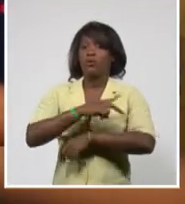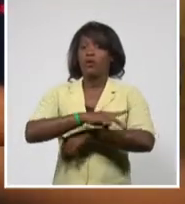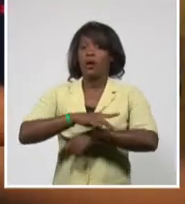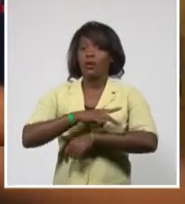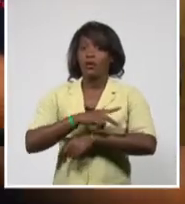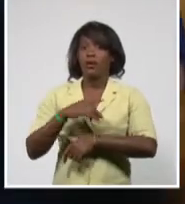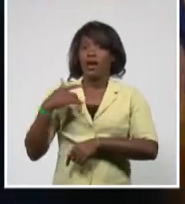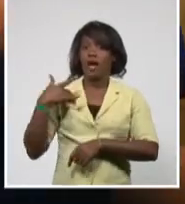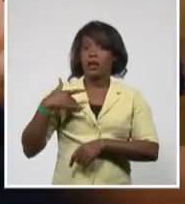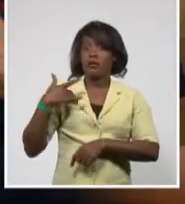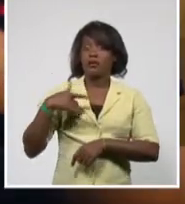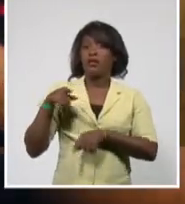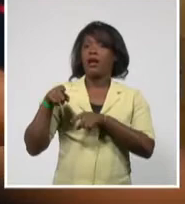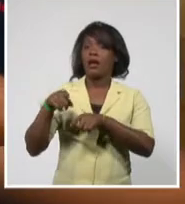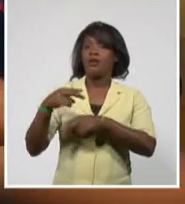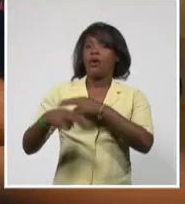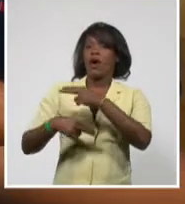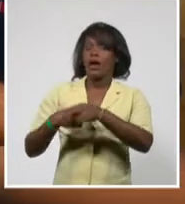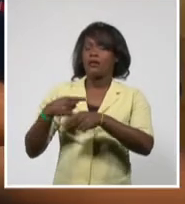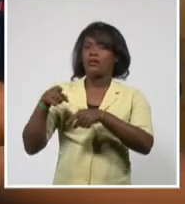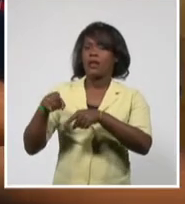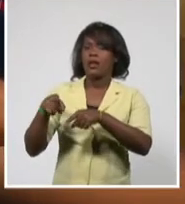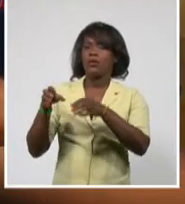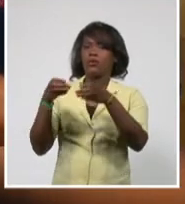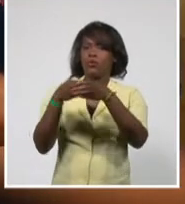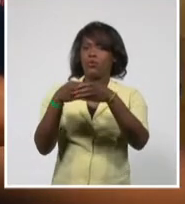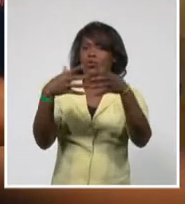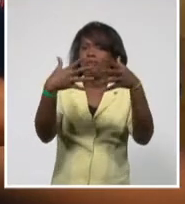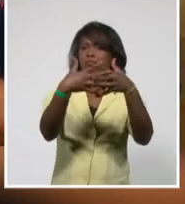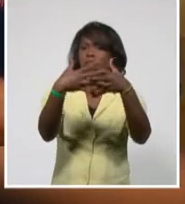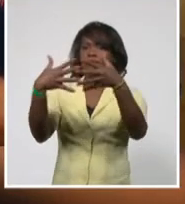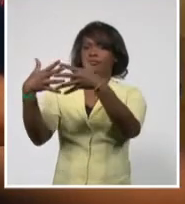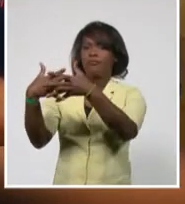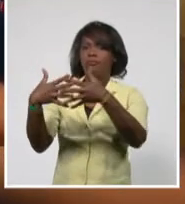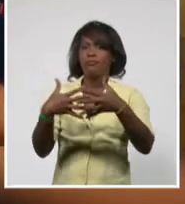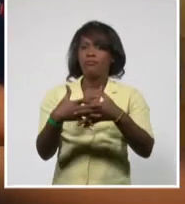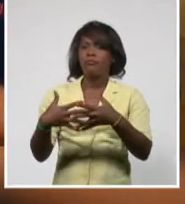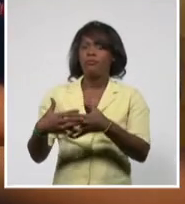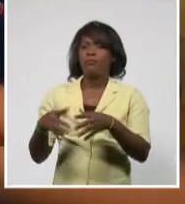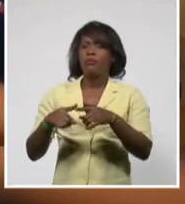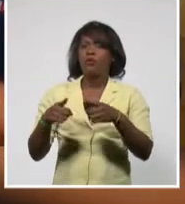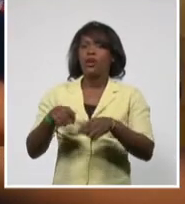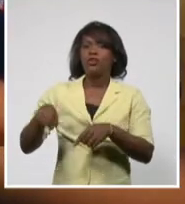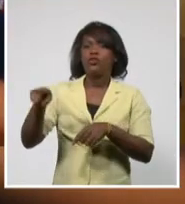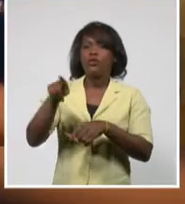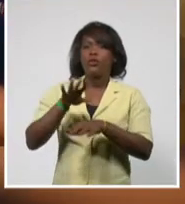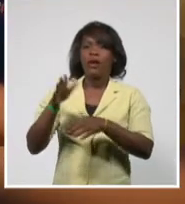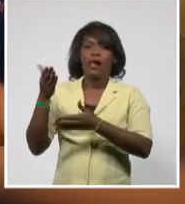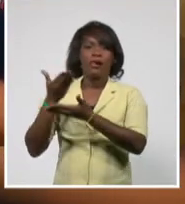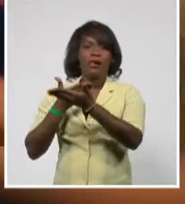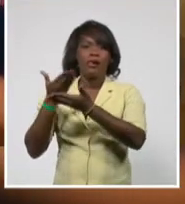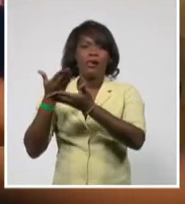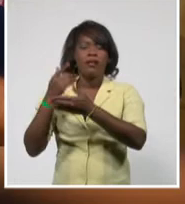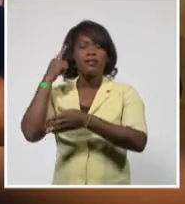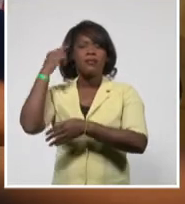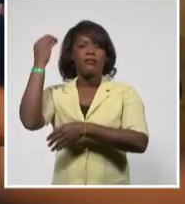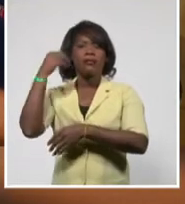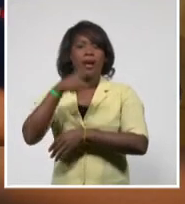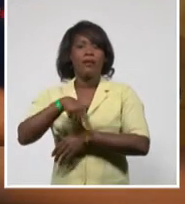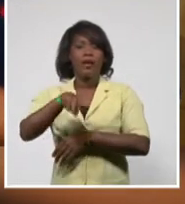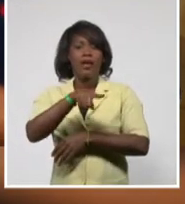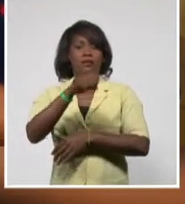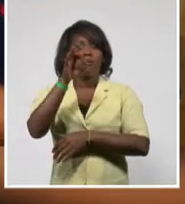en Paraguay, todos tienen en común haber sido víctimas de resquicios legales para ser enjuiciados y hasta